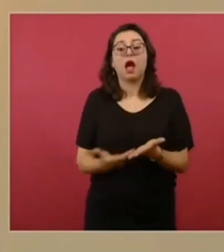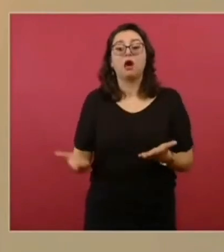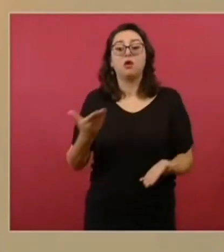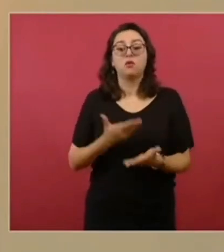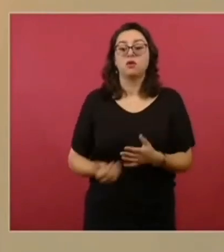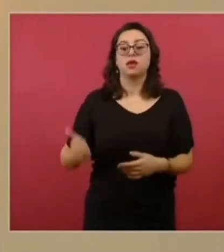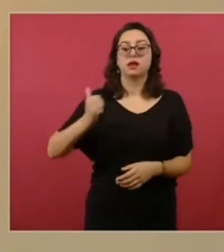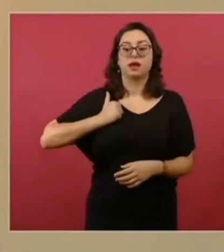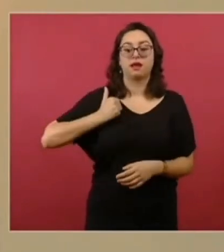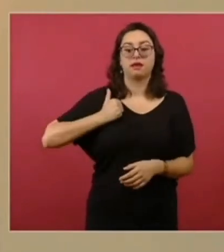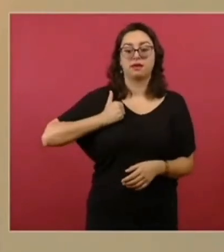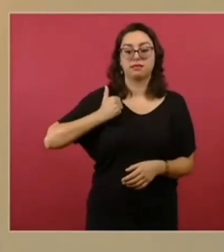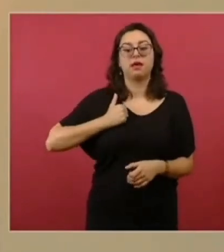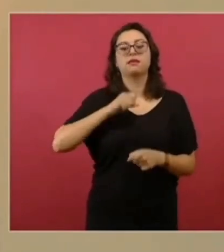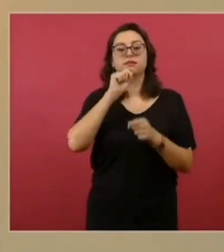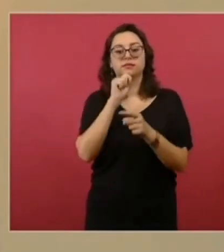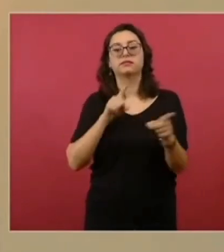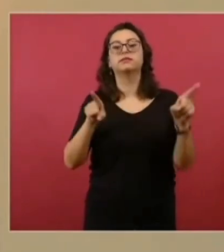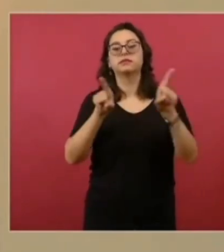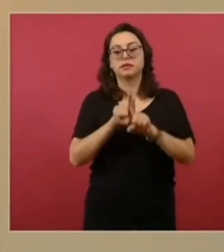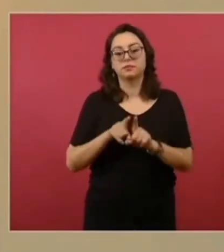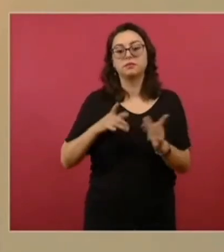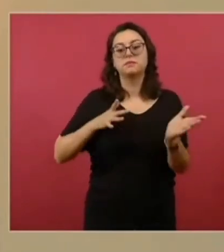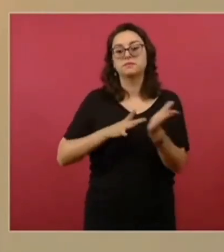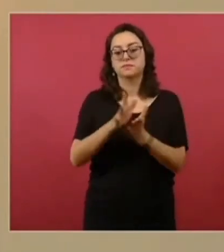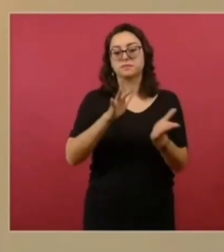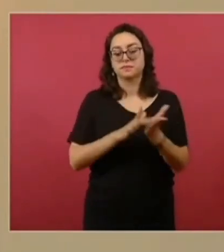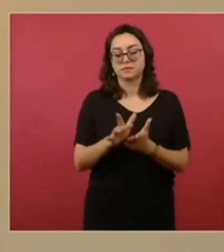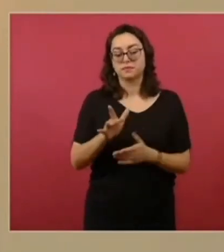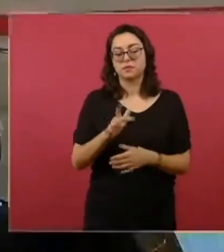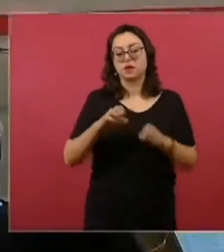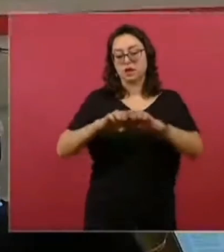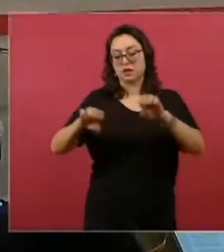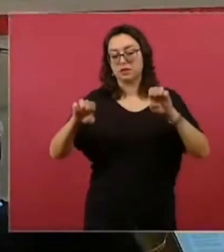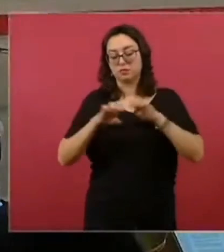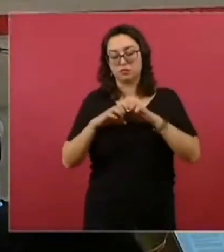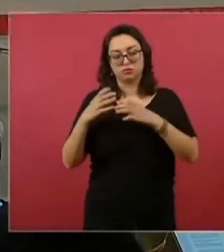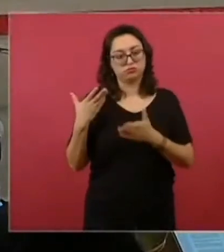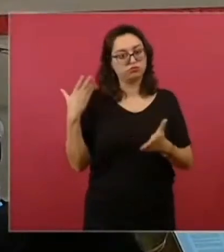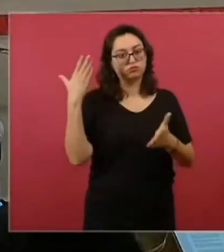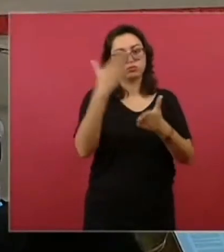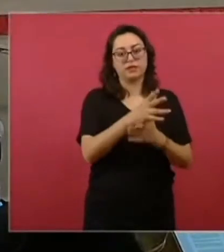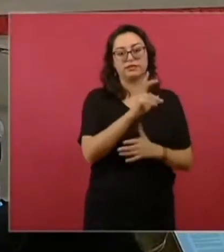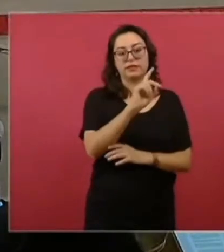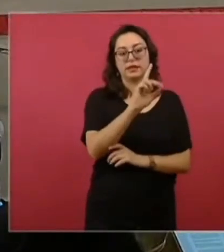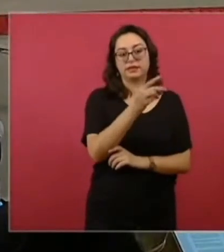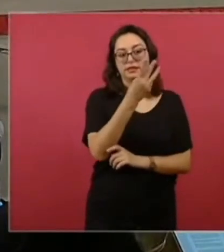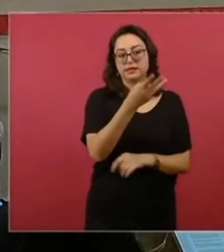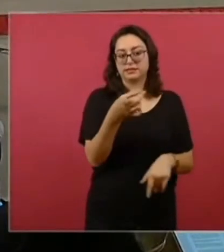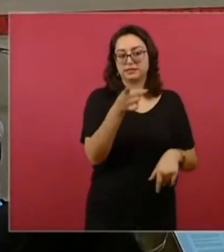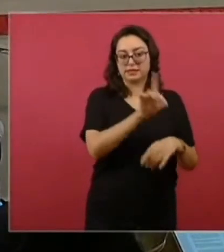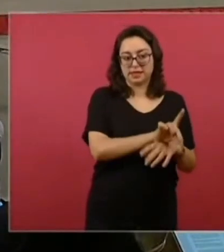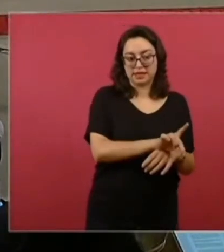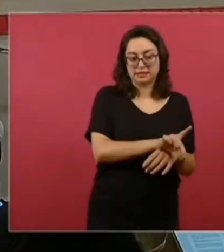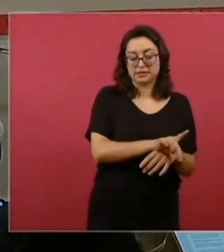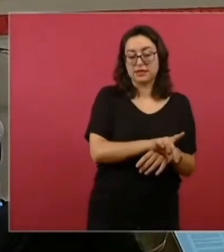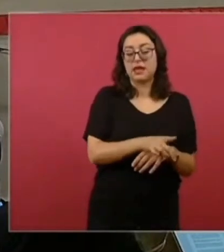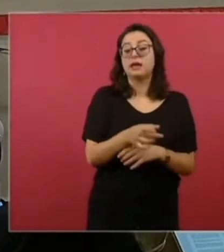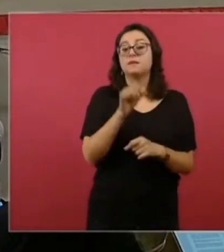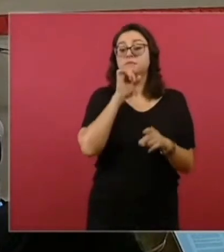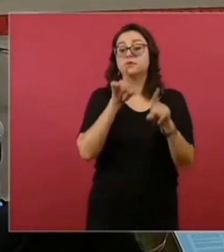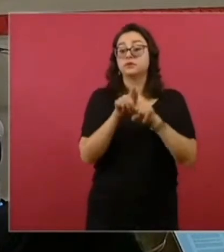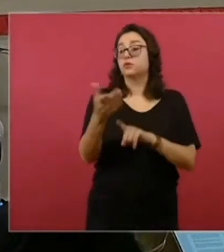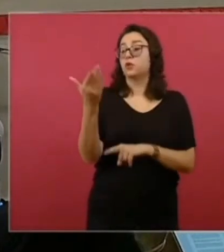100 brigadistas y 3 técnicos que van a estar durante 33 días. Y en el caso de Chile, a principios de año, recordarán que también enviamos